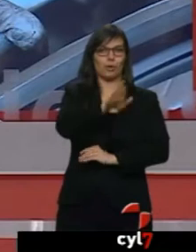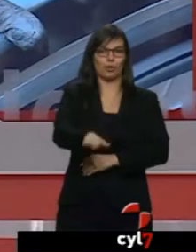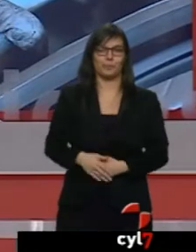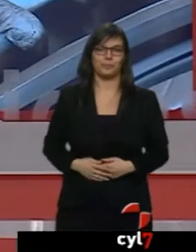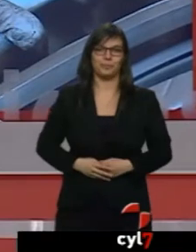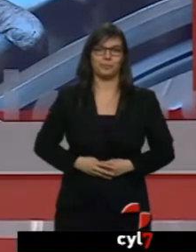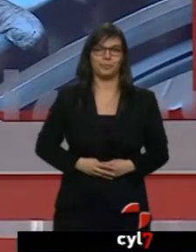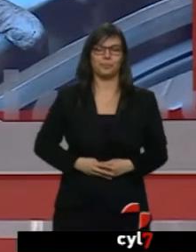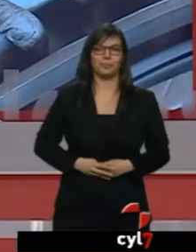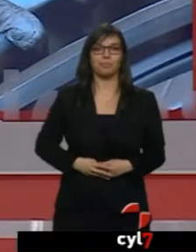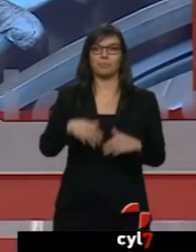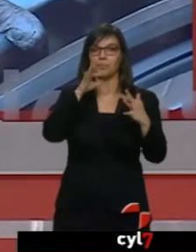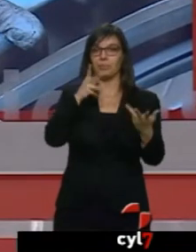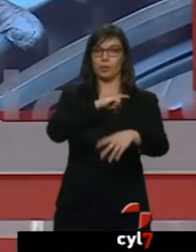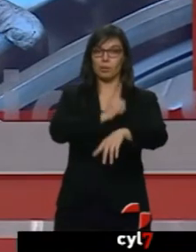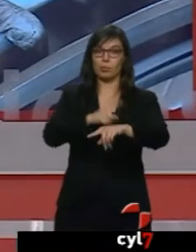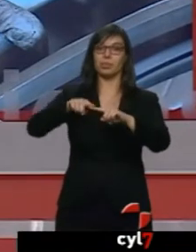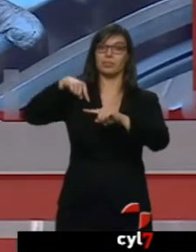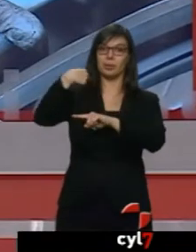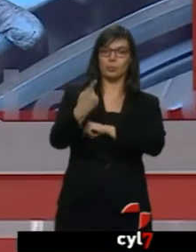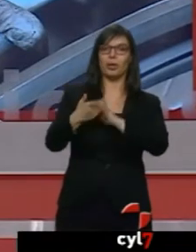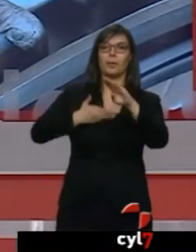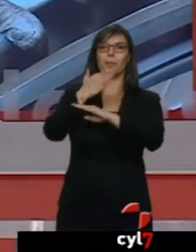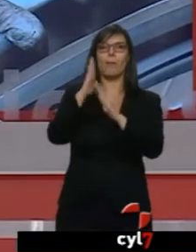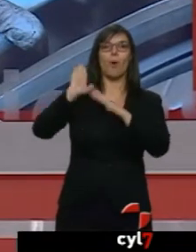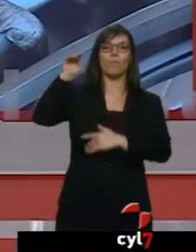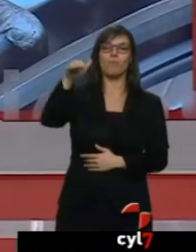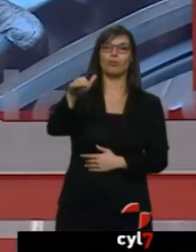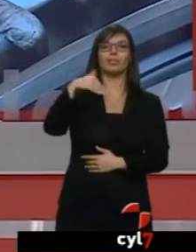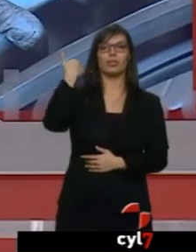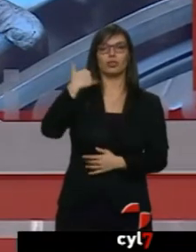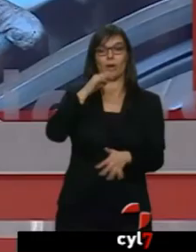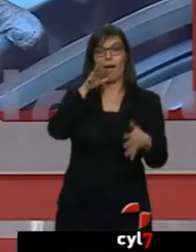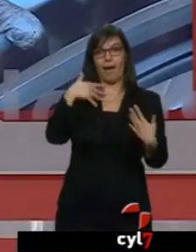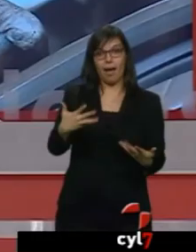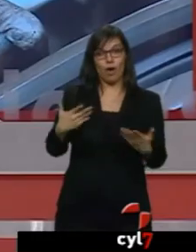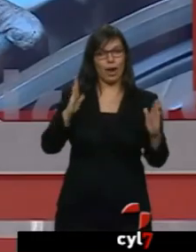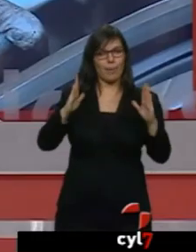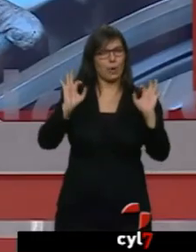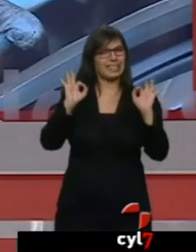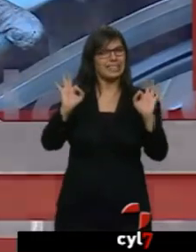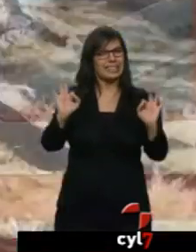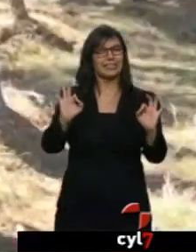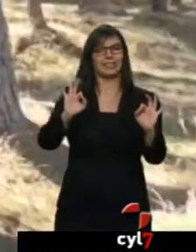Después de los deportes nos vamos a los montes de Soria. Solo en esta época se recogen los marzuelos.